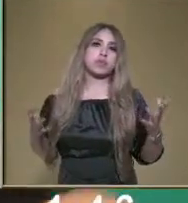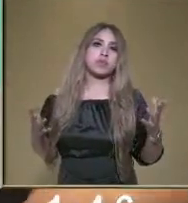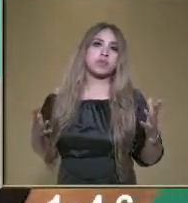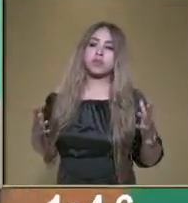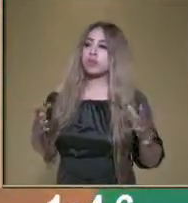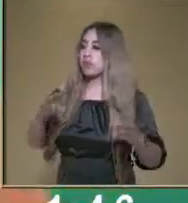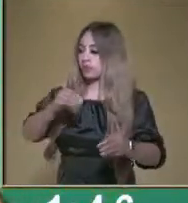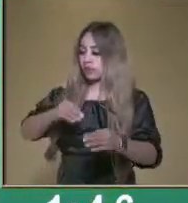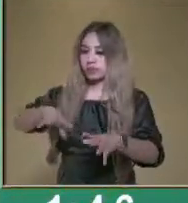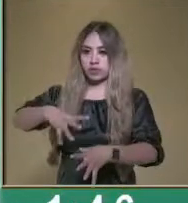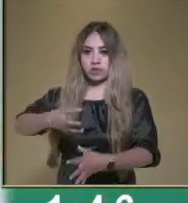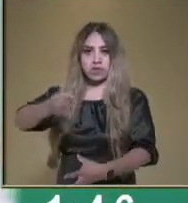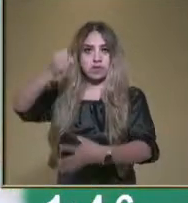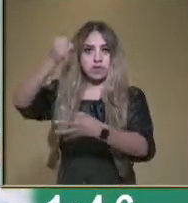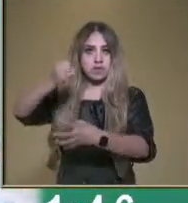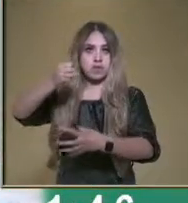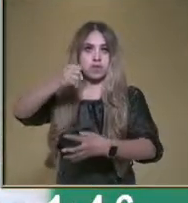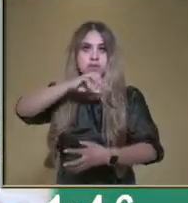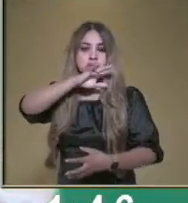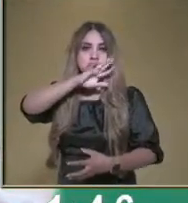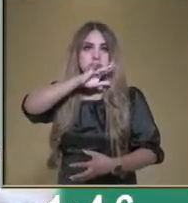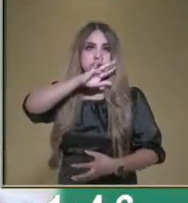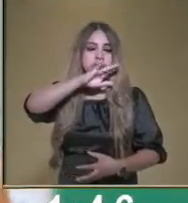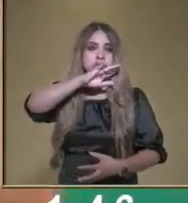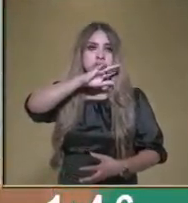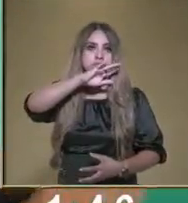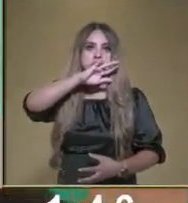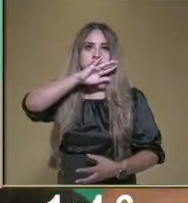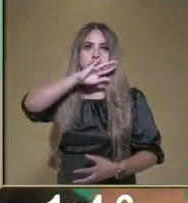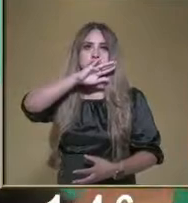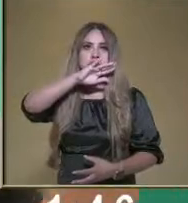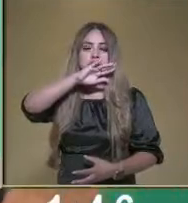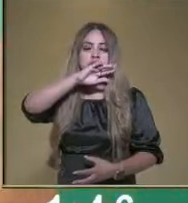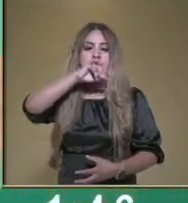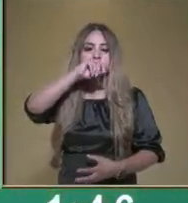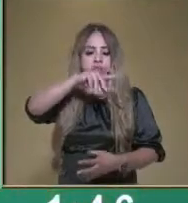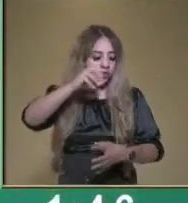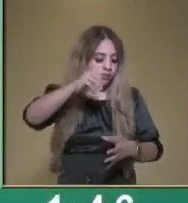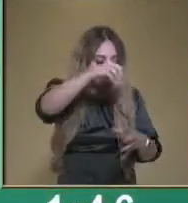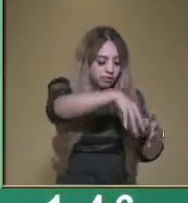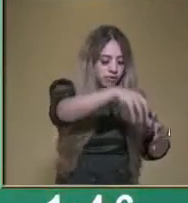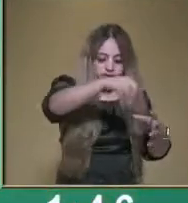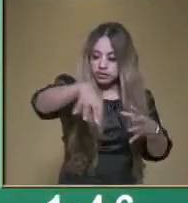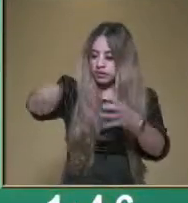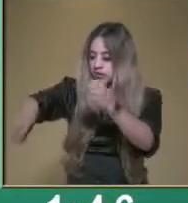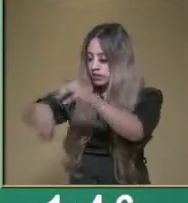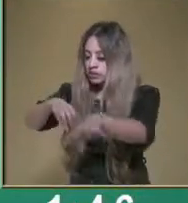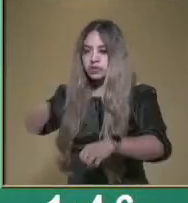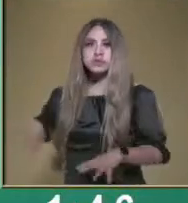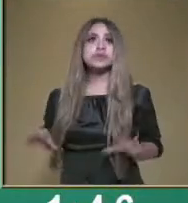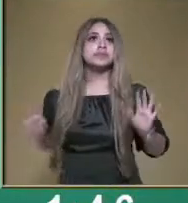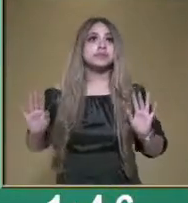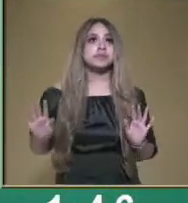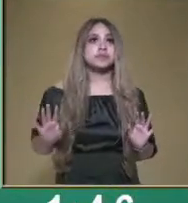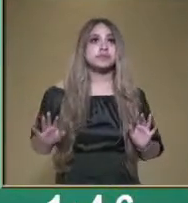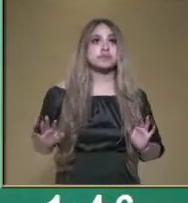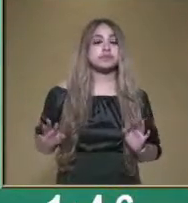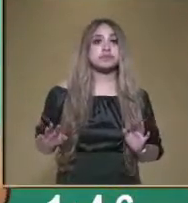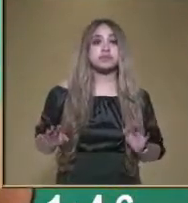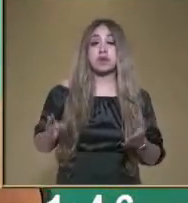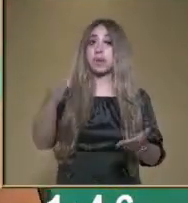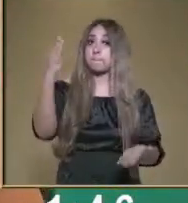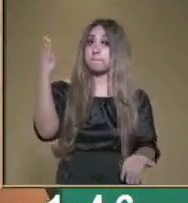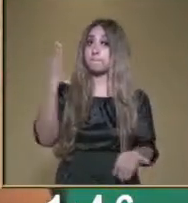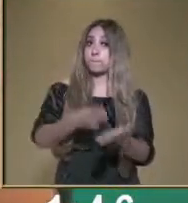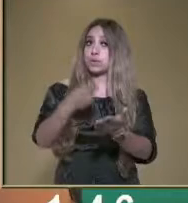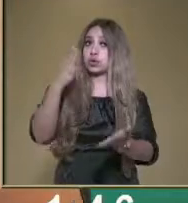Habrá bolsas de basura y ahí colocarán sus bolsas. Y habrá multa, una multa de hacer trabajo